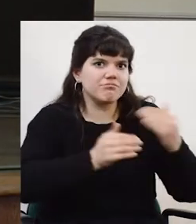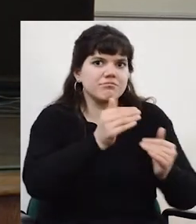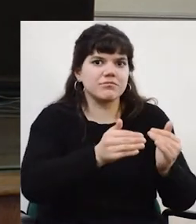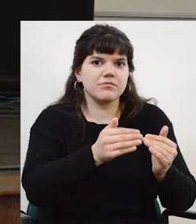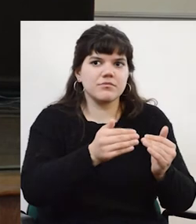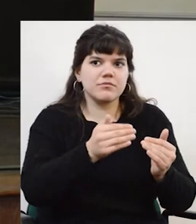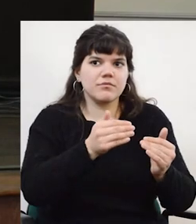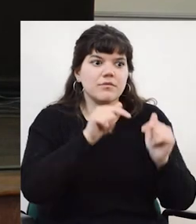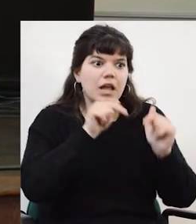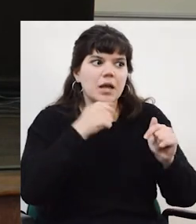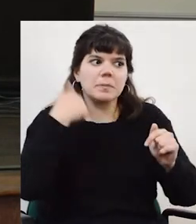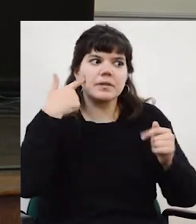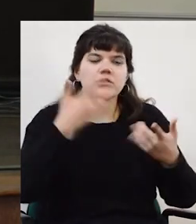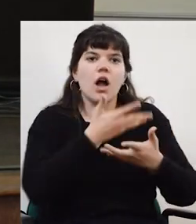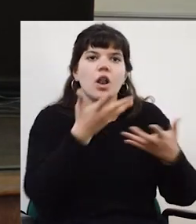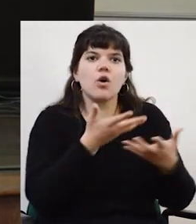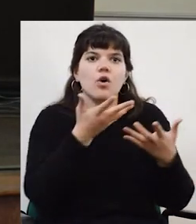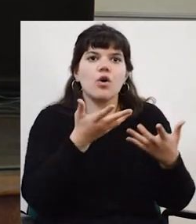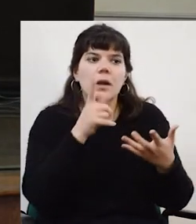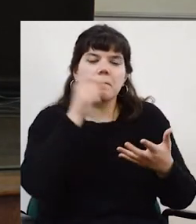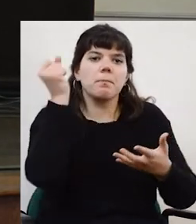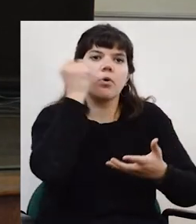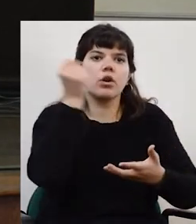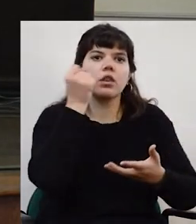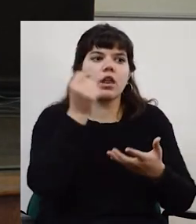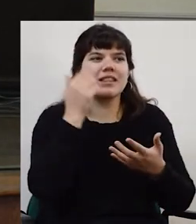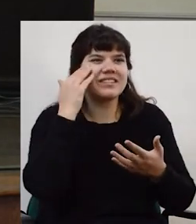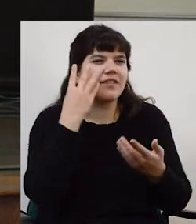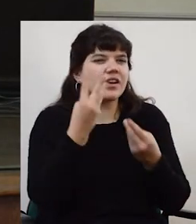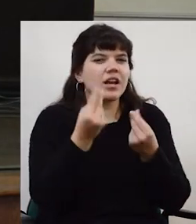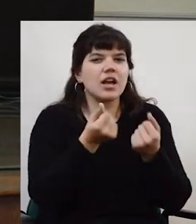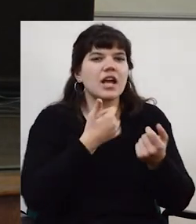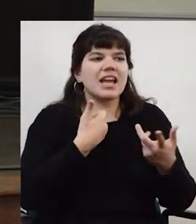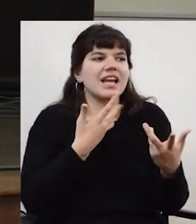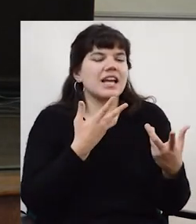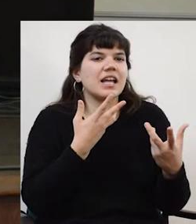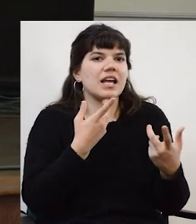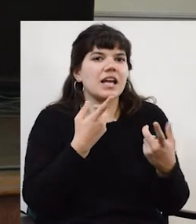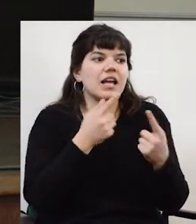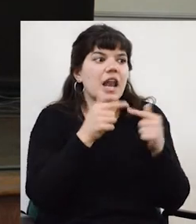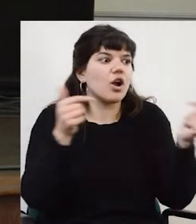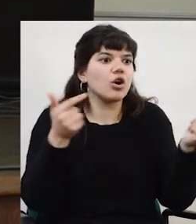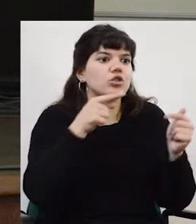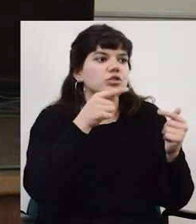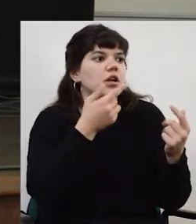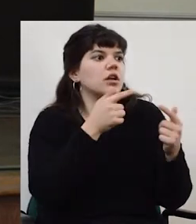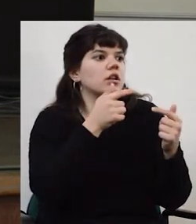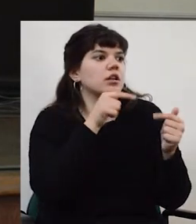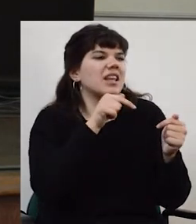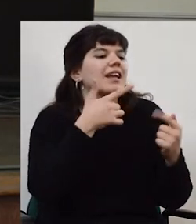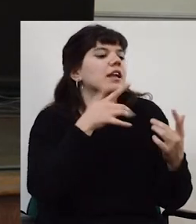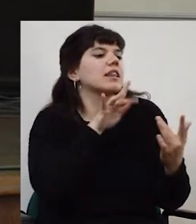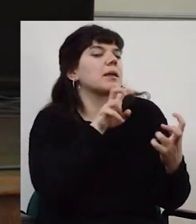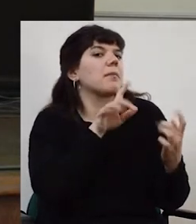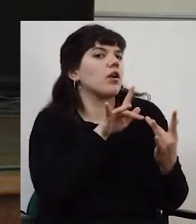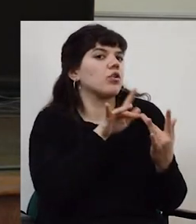Porque ahí hay algo que me parece que es importante saber qué nos da indicadores de la vitalidad que pueda tener una red.